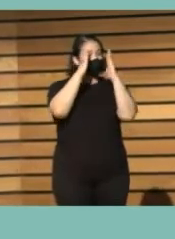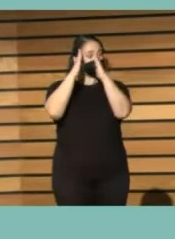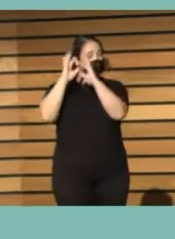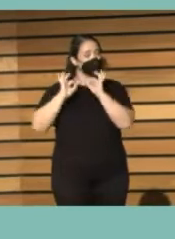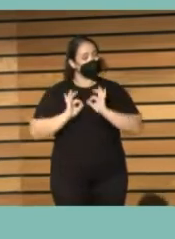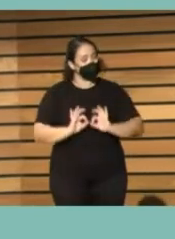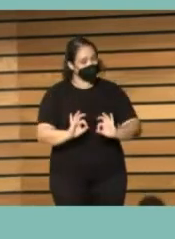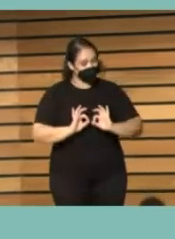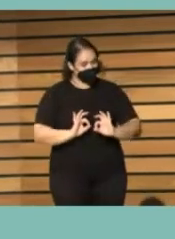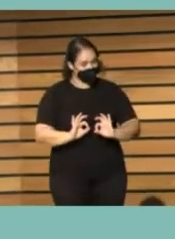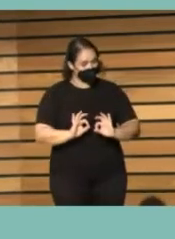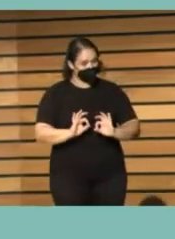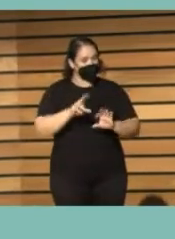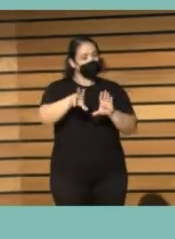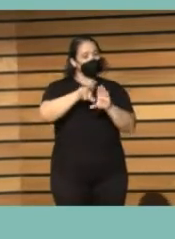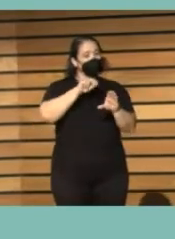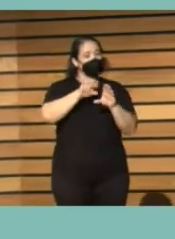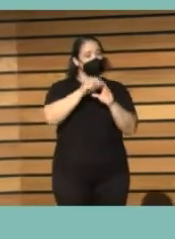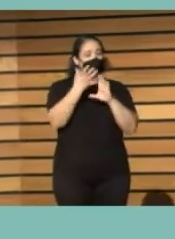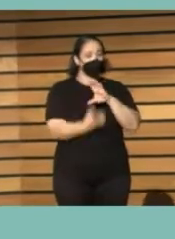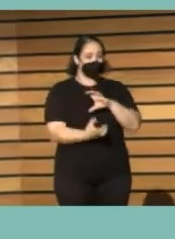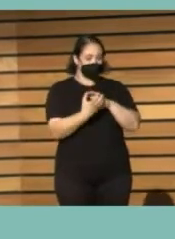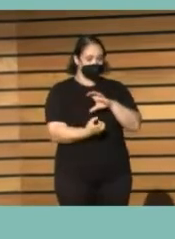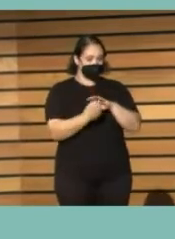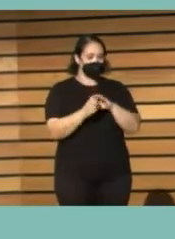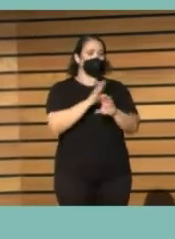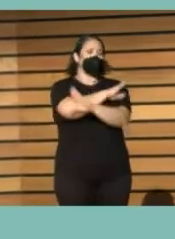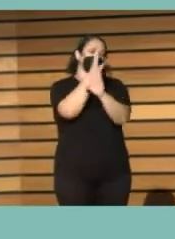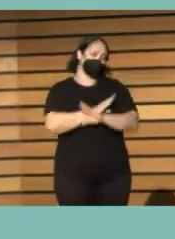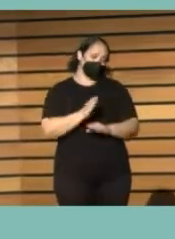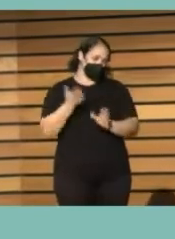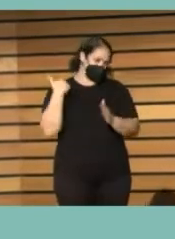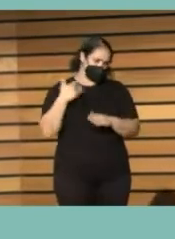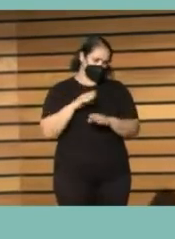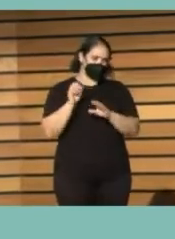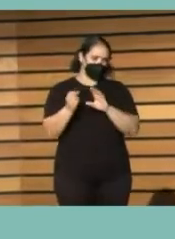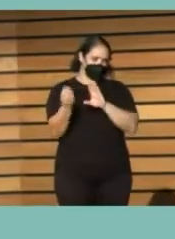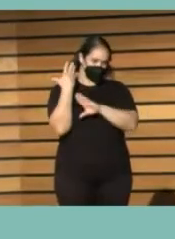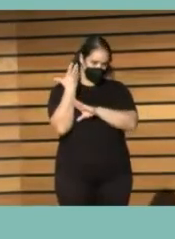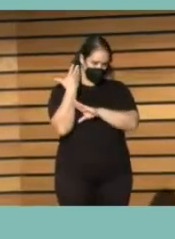Especializadas es un vídeo que está grabado así que lo ponemos al final. Julio.